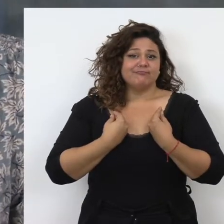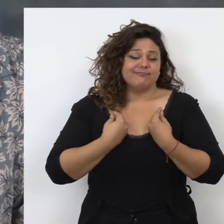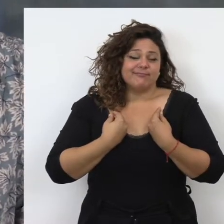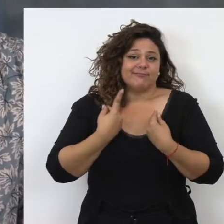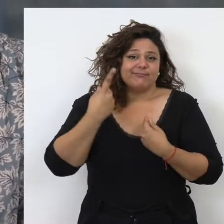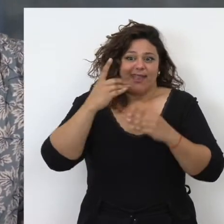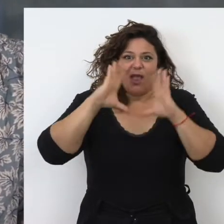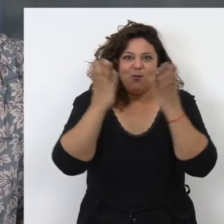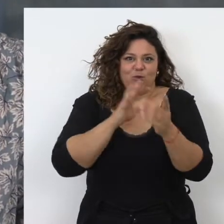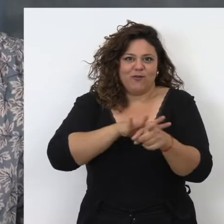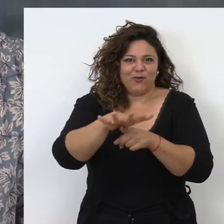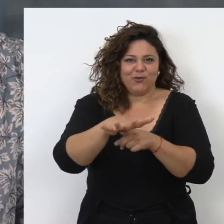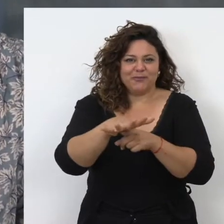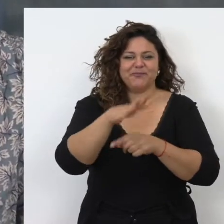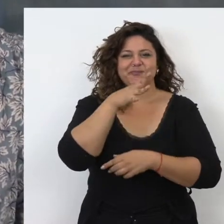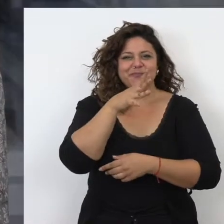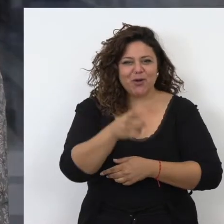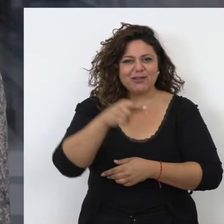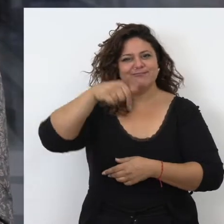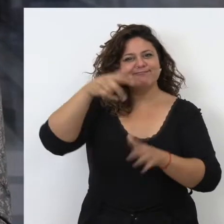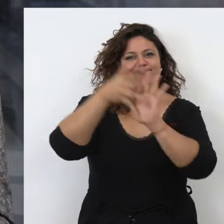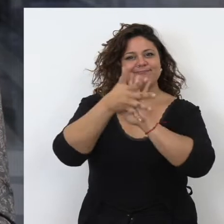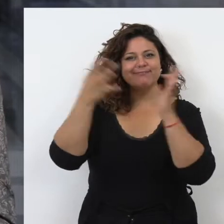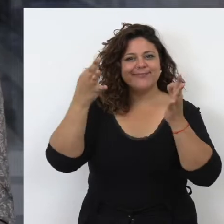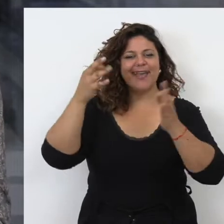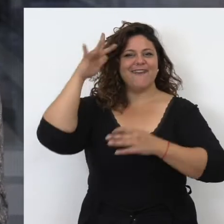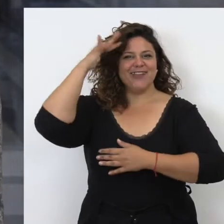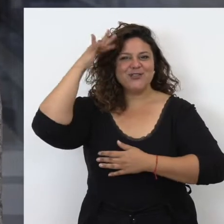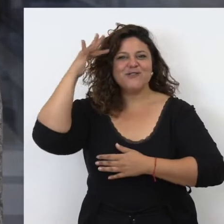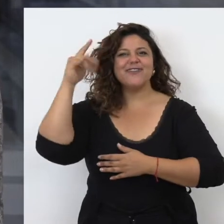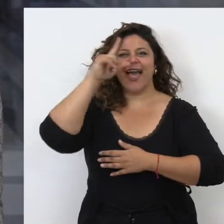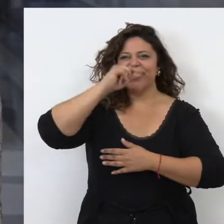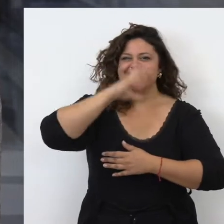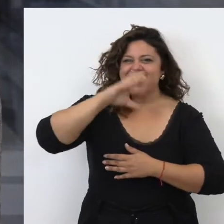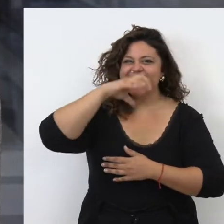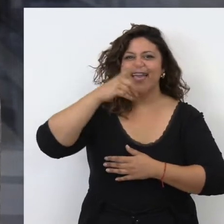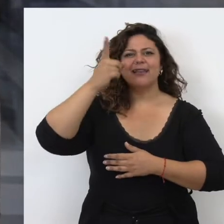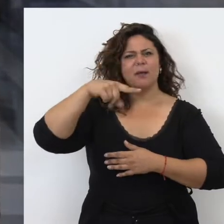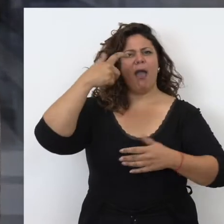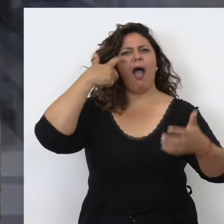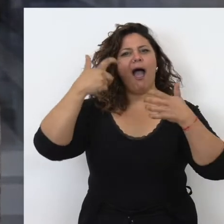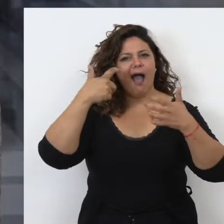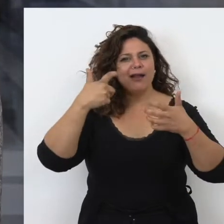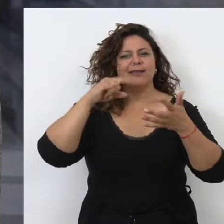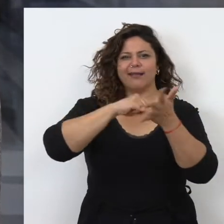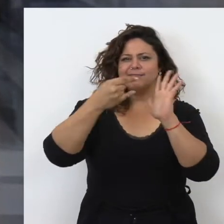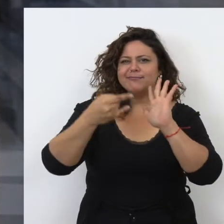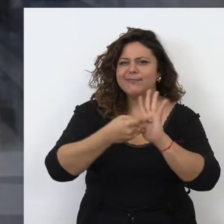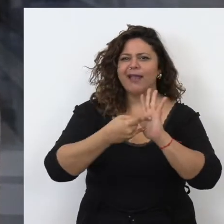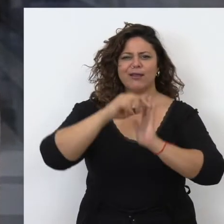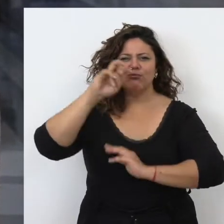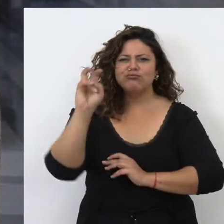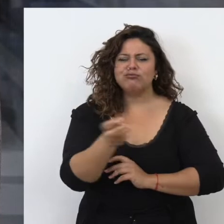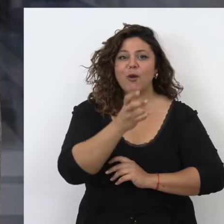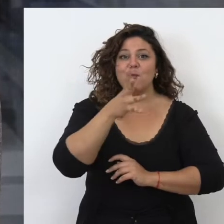del mundo. Por tanto, vamos a hablar de la filosofía, de la ciencia y también de las artes, las